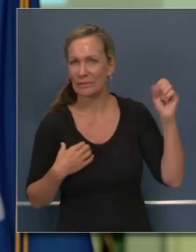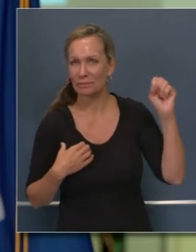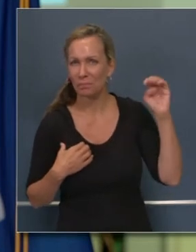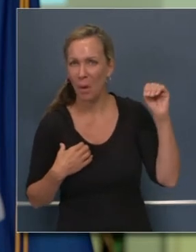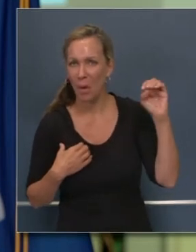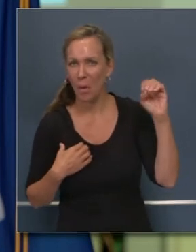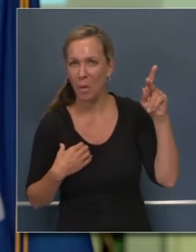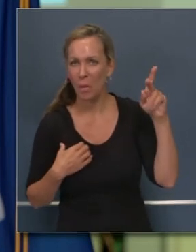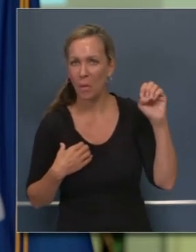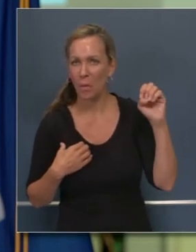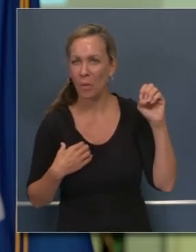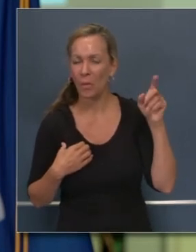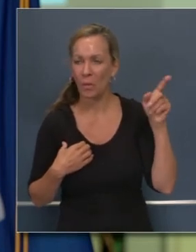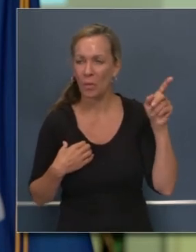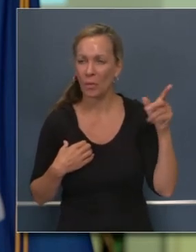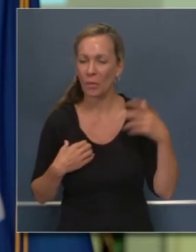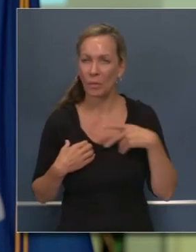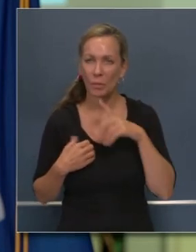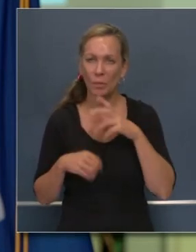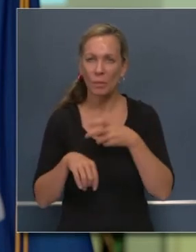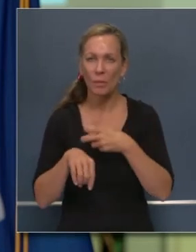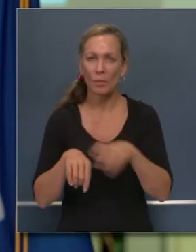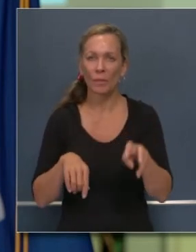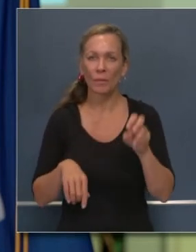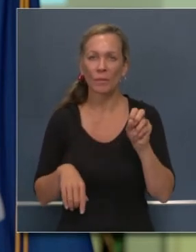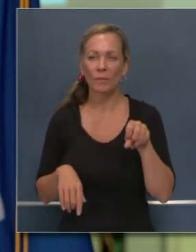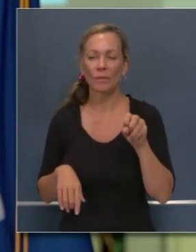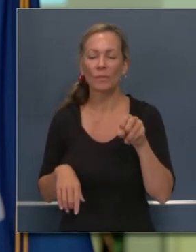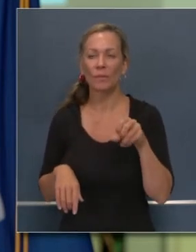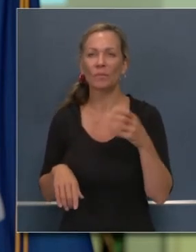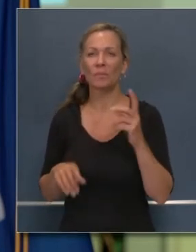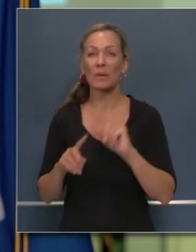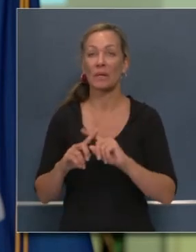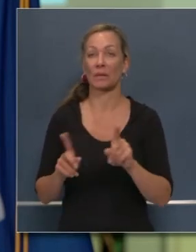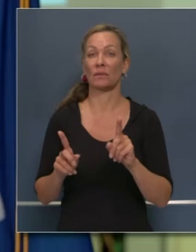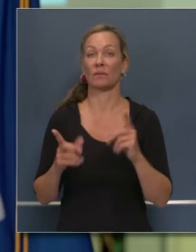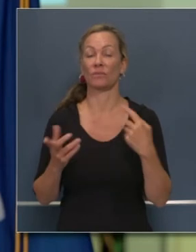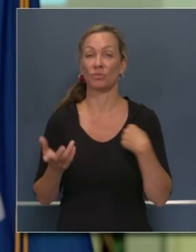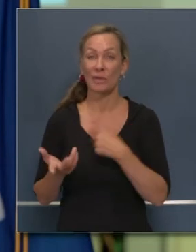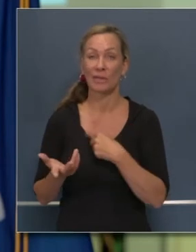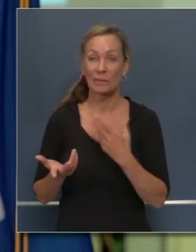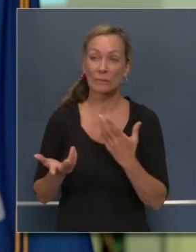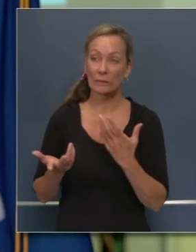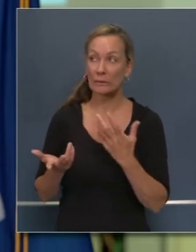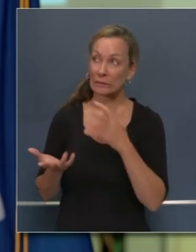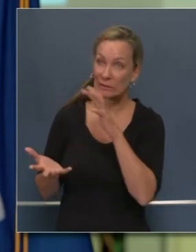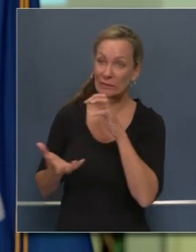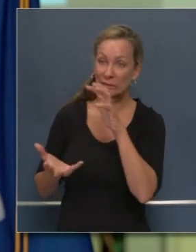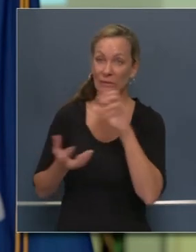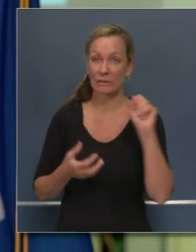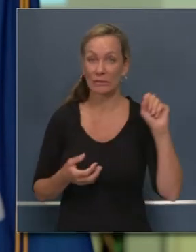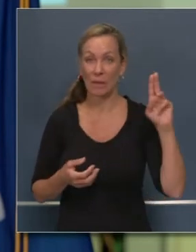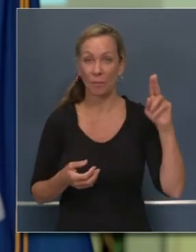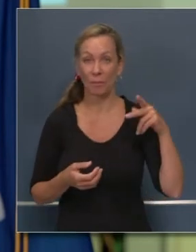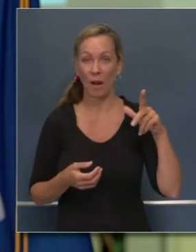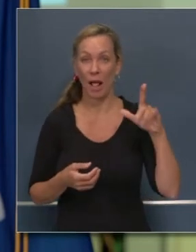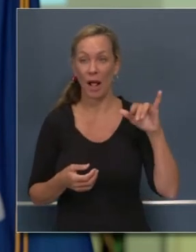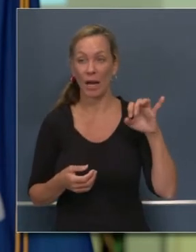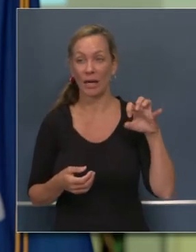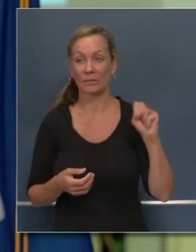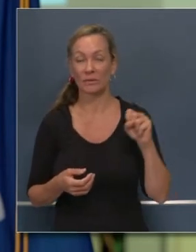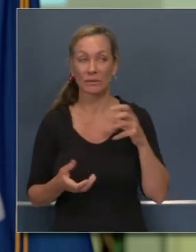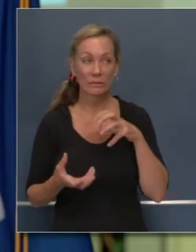o de calidad de aire. Entonces, es un problema complejo, pero estamos trabajando para suplir lo que el Estado